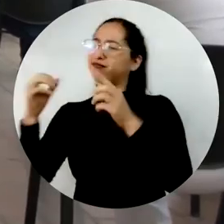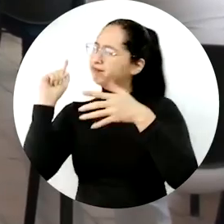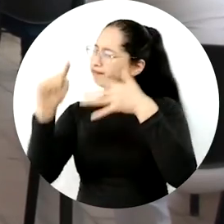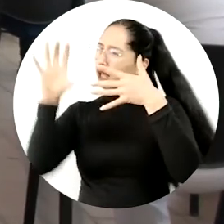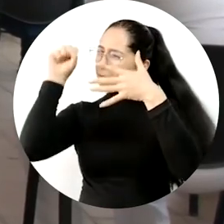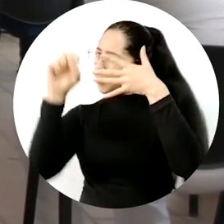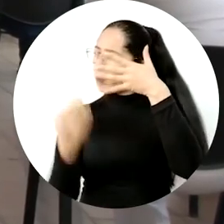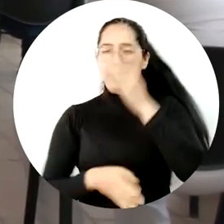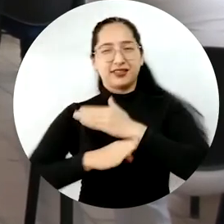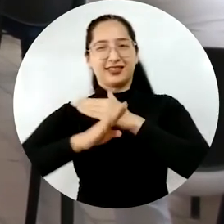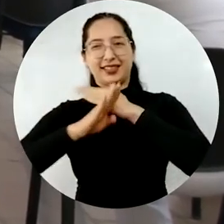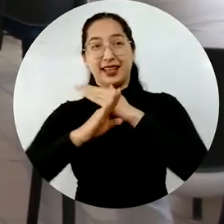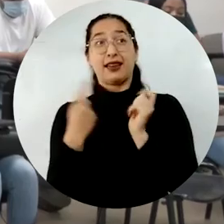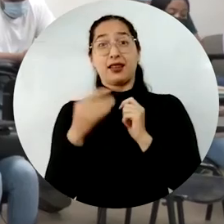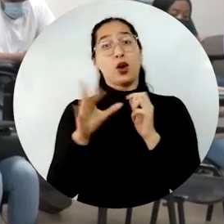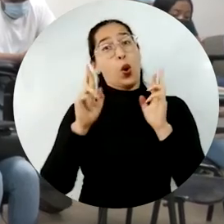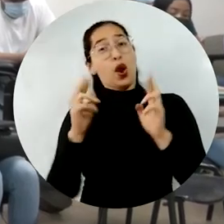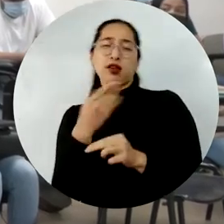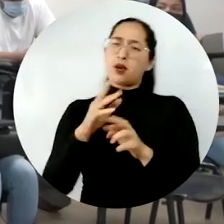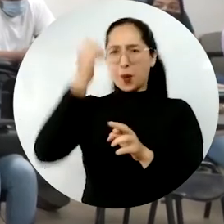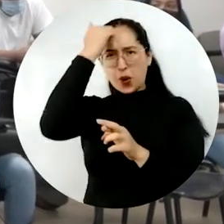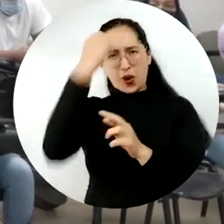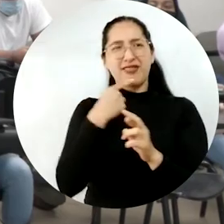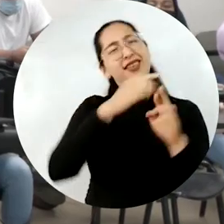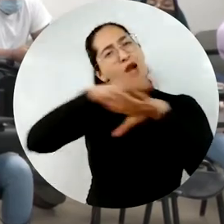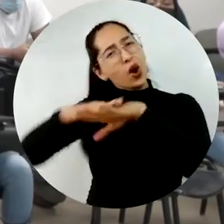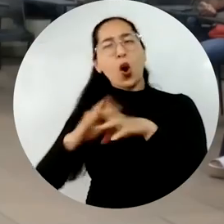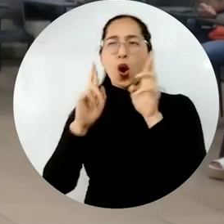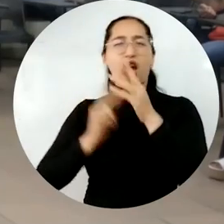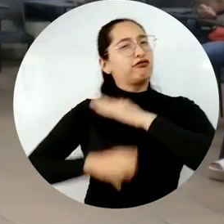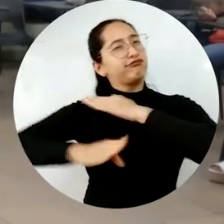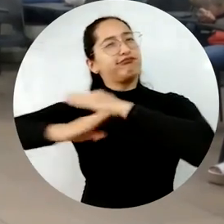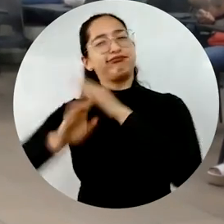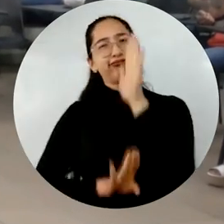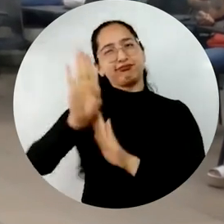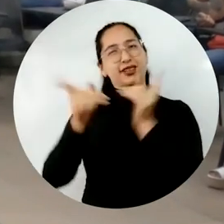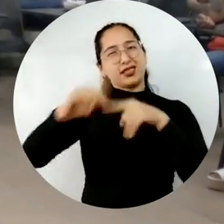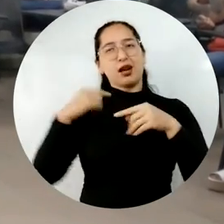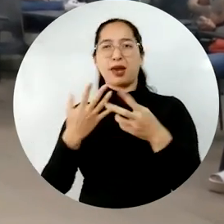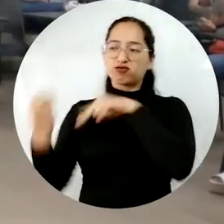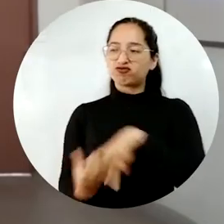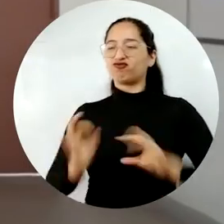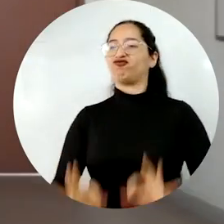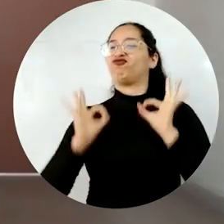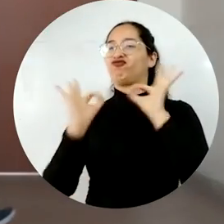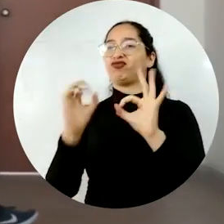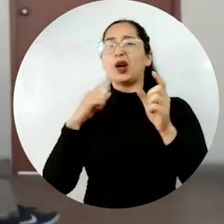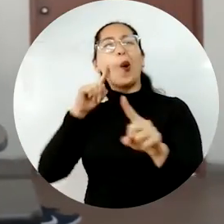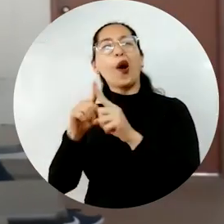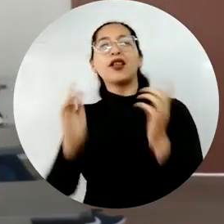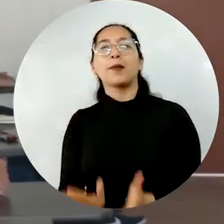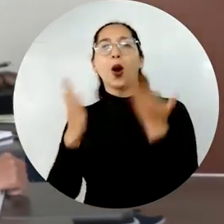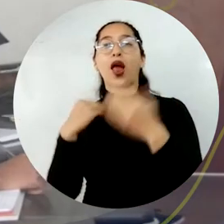Los docentes aspiran a que Unimagdalena siga escalando en el ranking y continúe proporcionando la más alta calidad en beneficio de la ciudad,